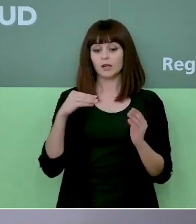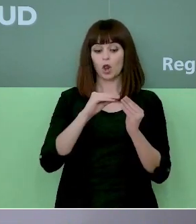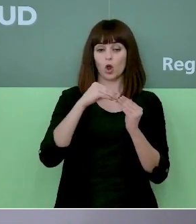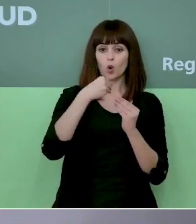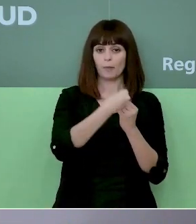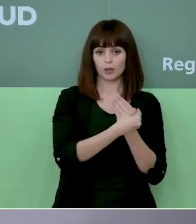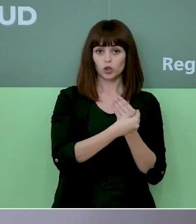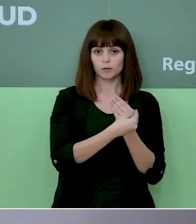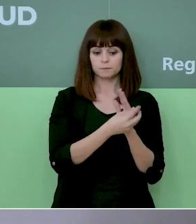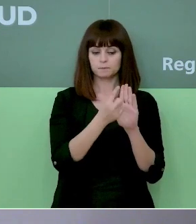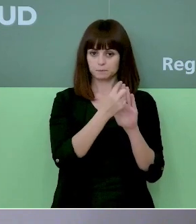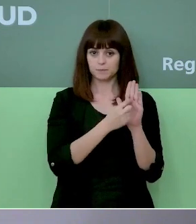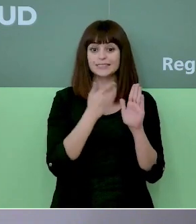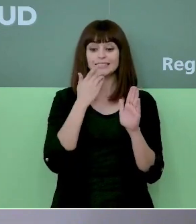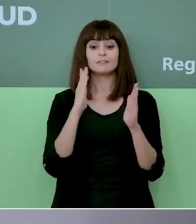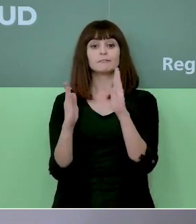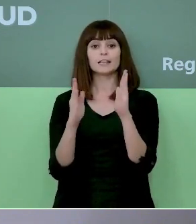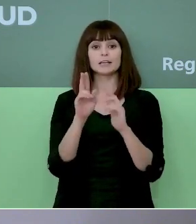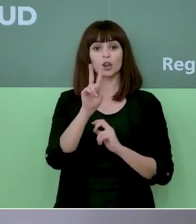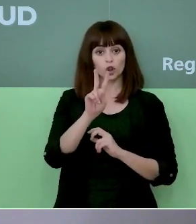que, mientras estemos en fase 2,